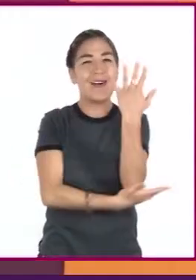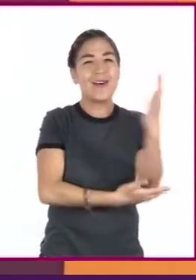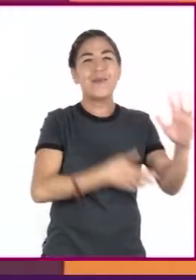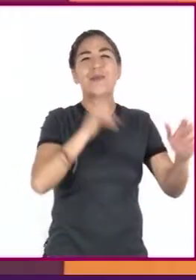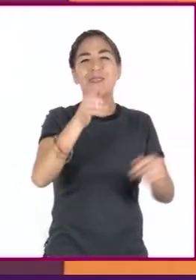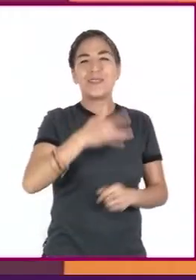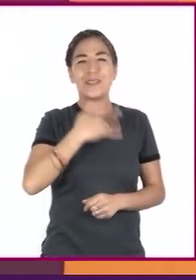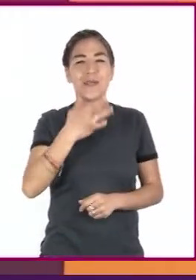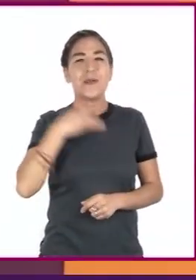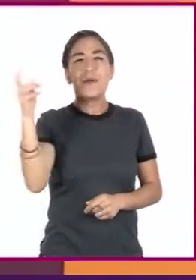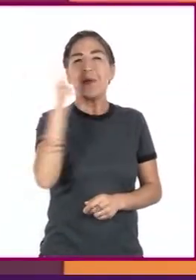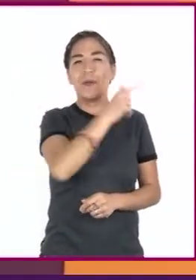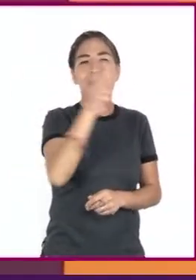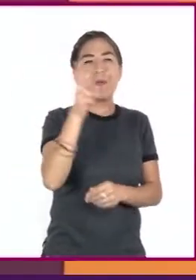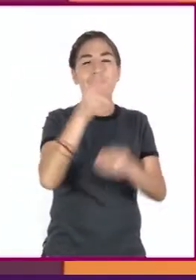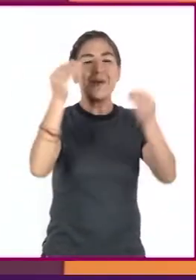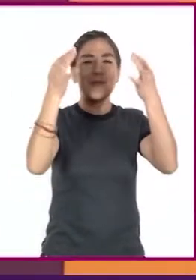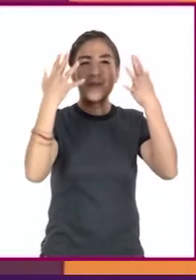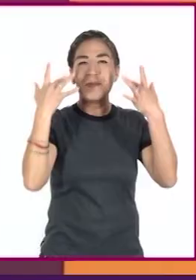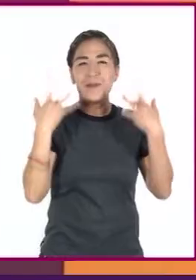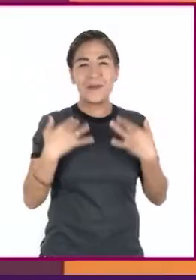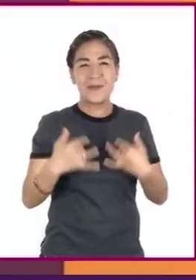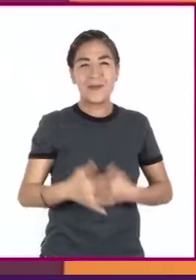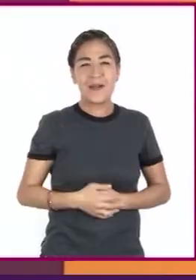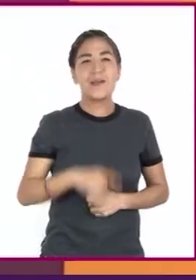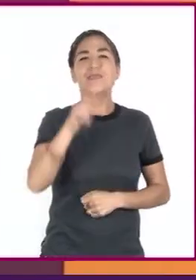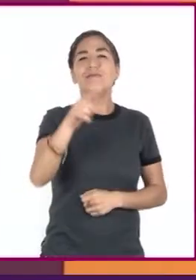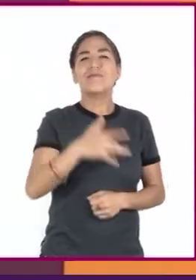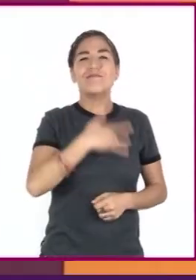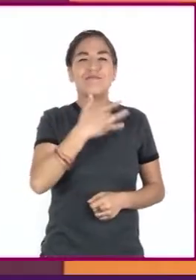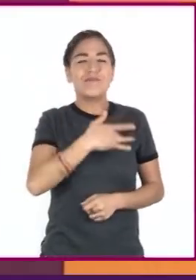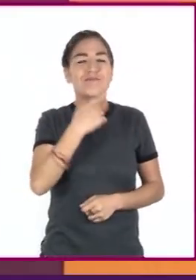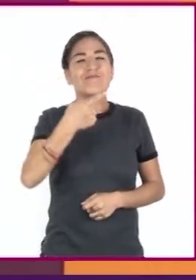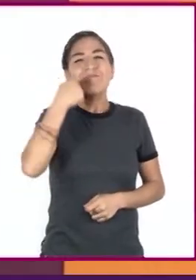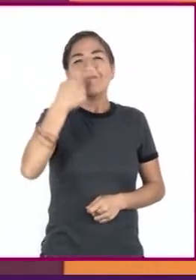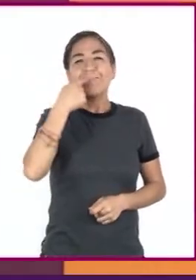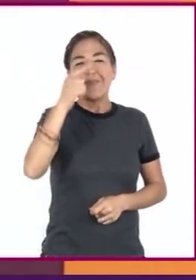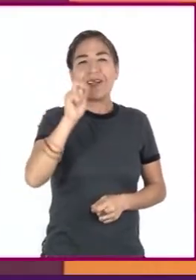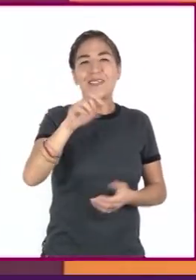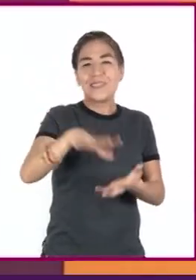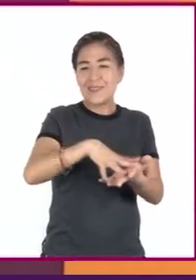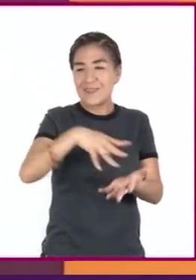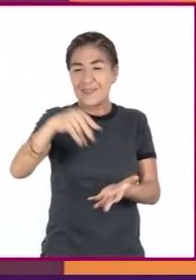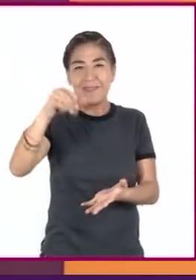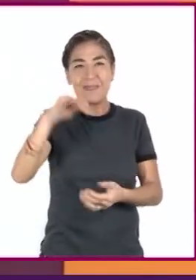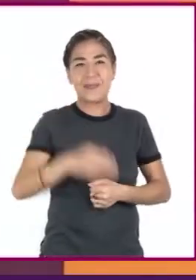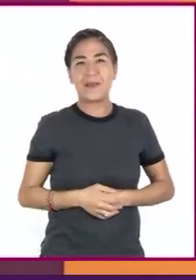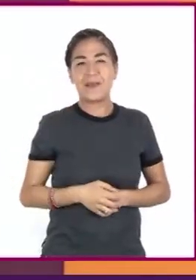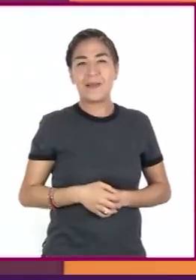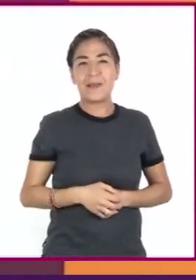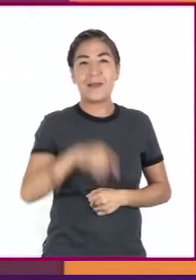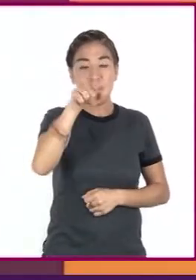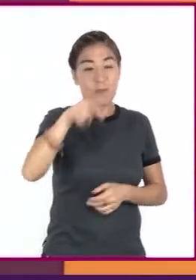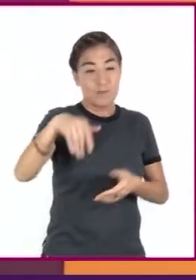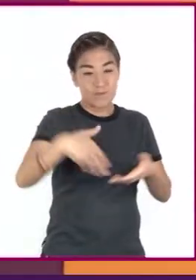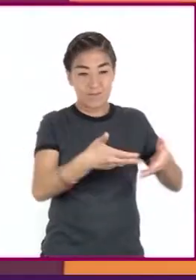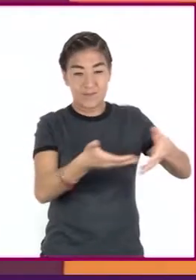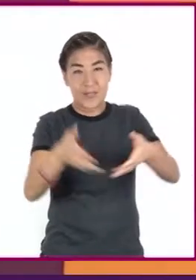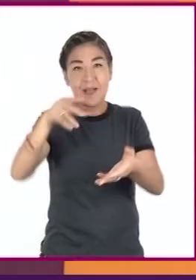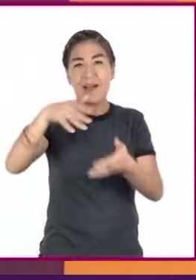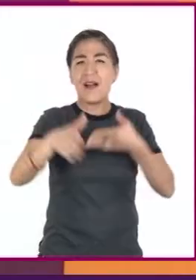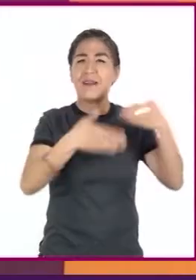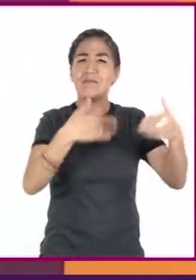fresco correr por su cara. Disfrutan el olor a pino. En el sendero por el que van caminando,